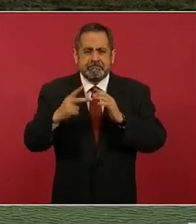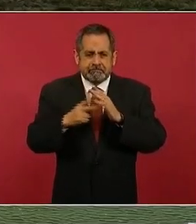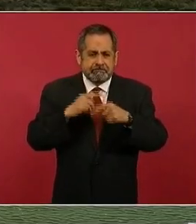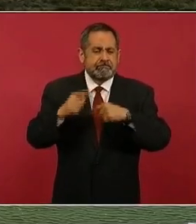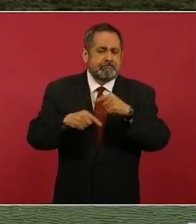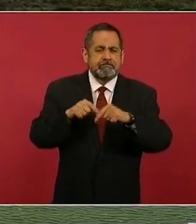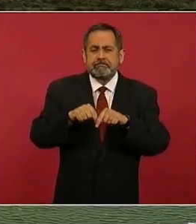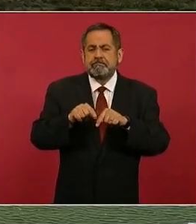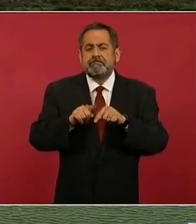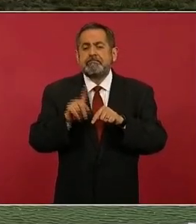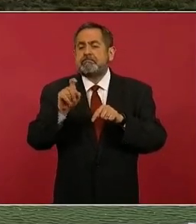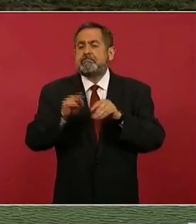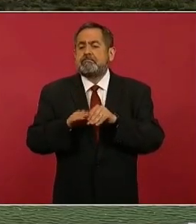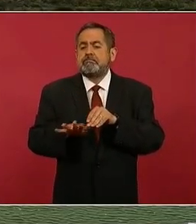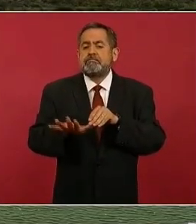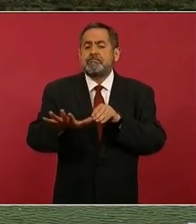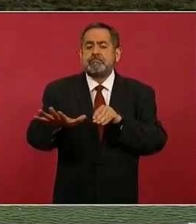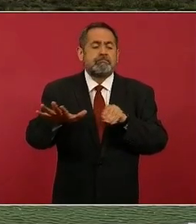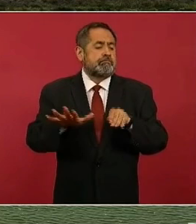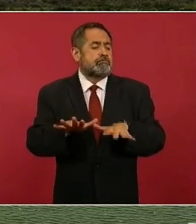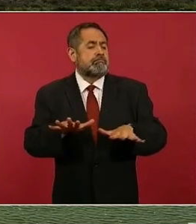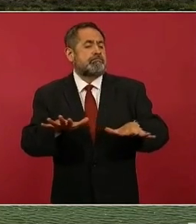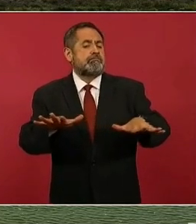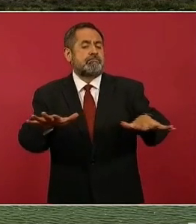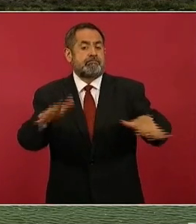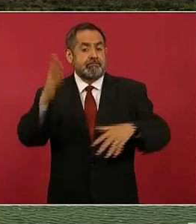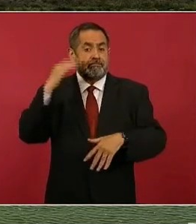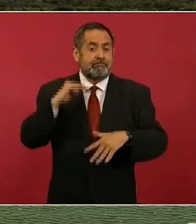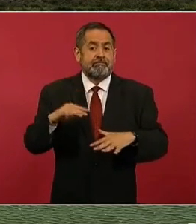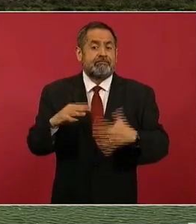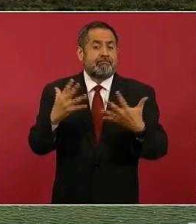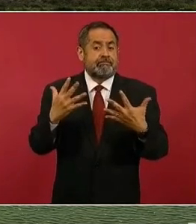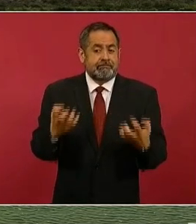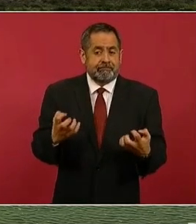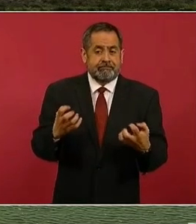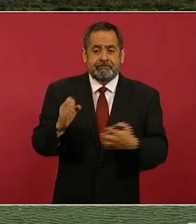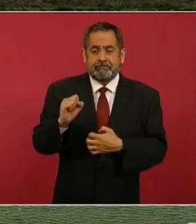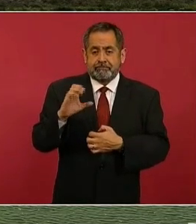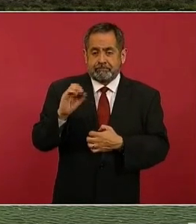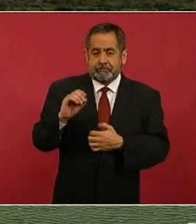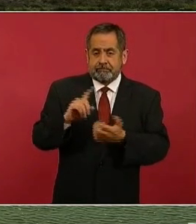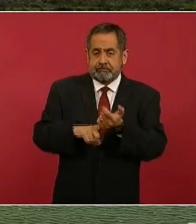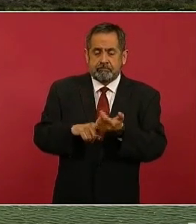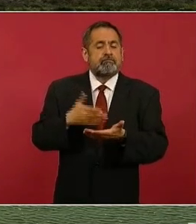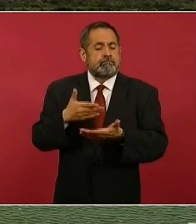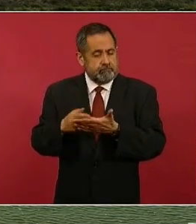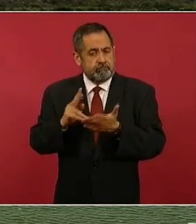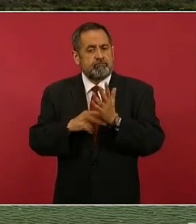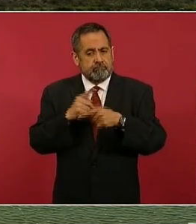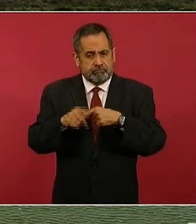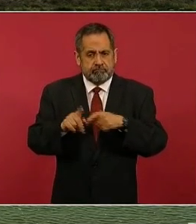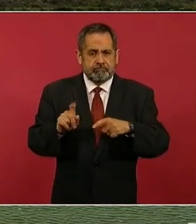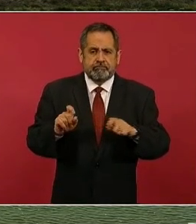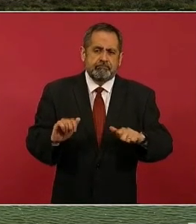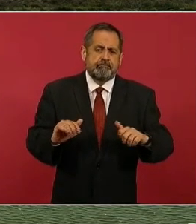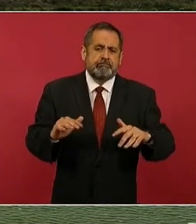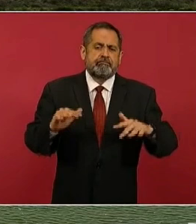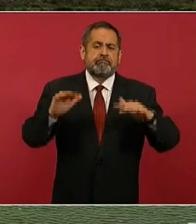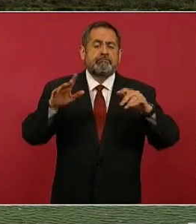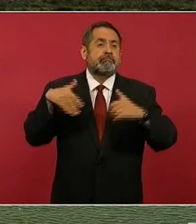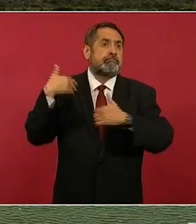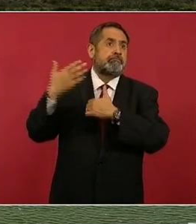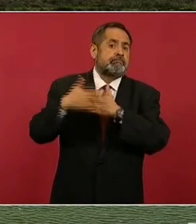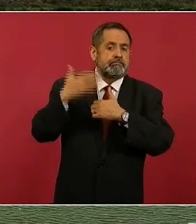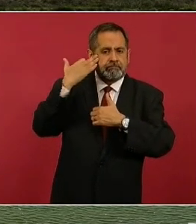rehidratar o reinundar la zona que se había desecado al sur de lo que ahorita todavía existe como cienega de San Juan, que en la próxima